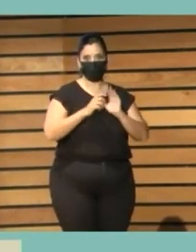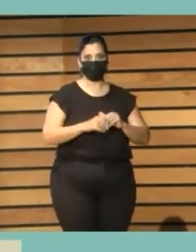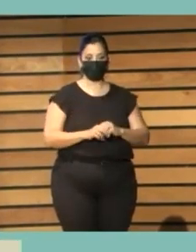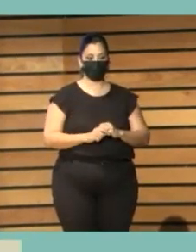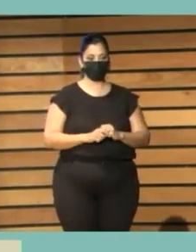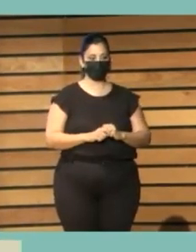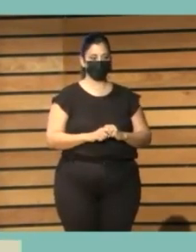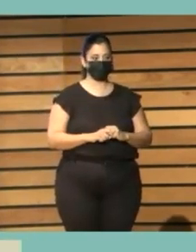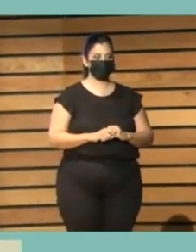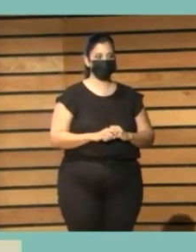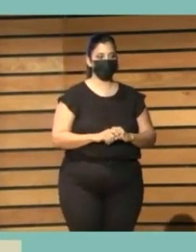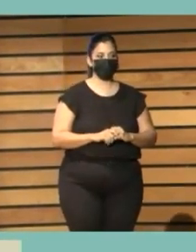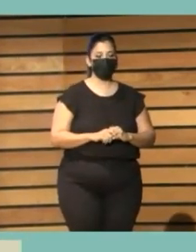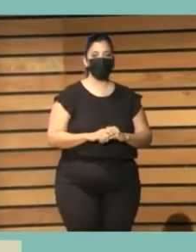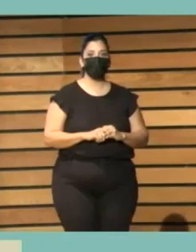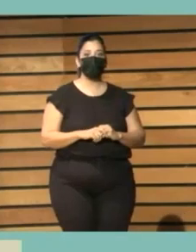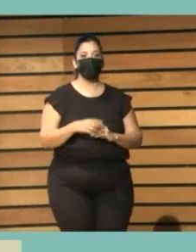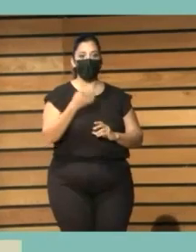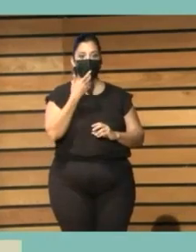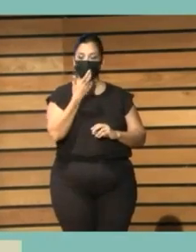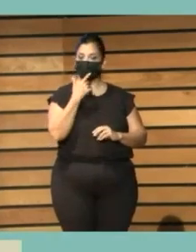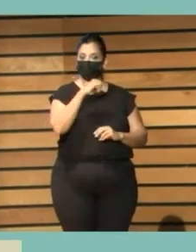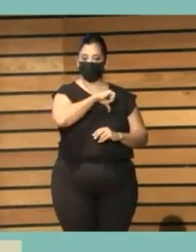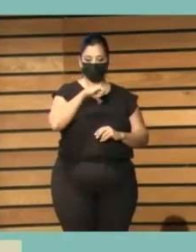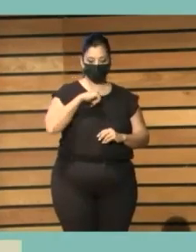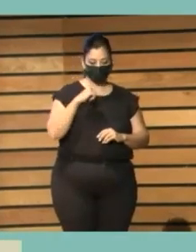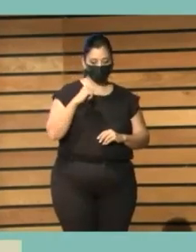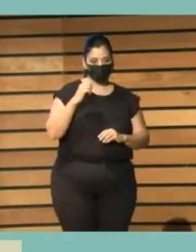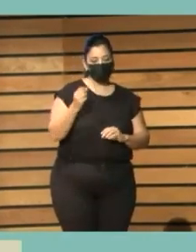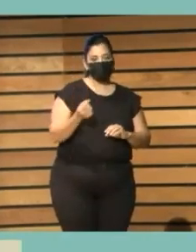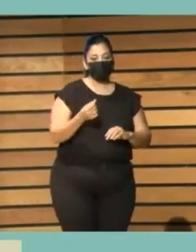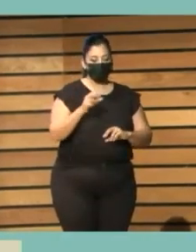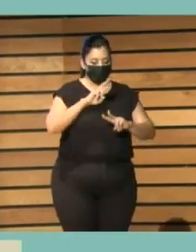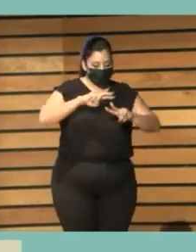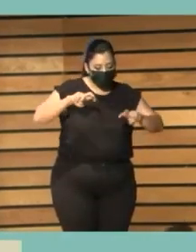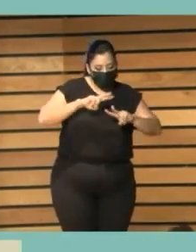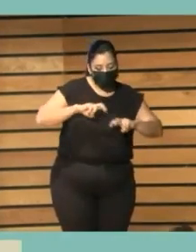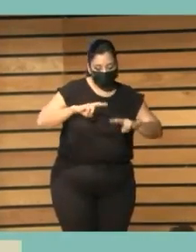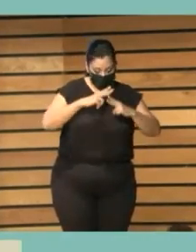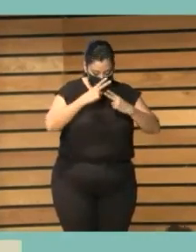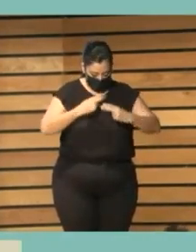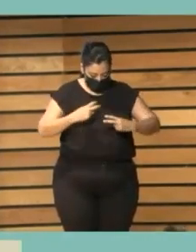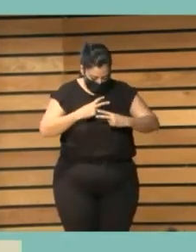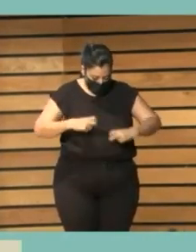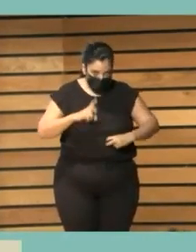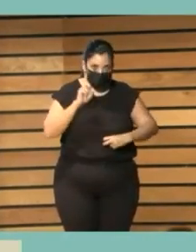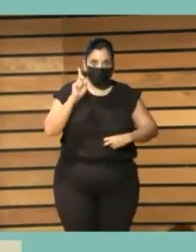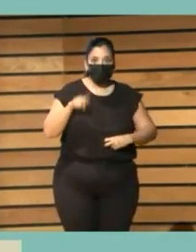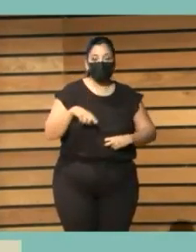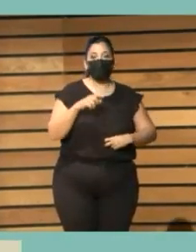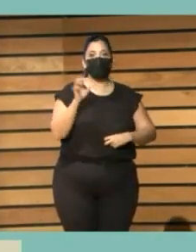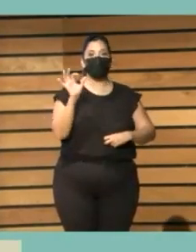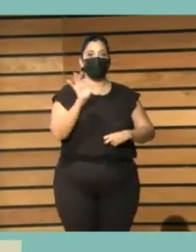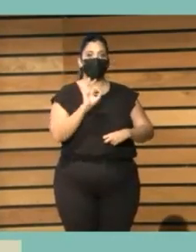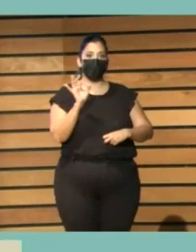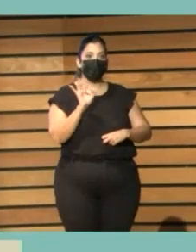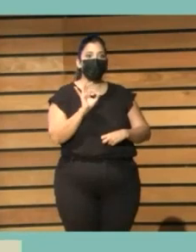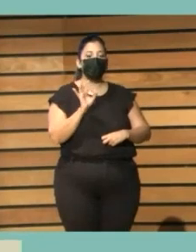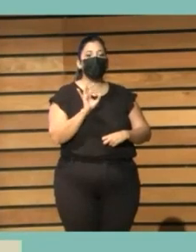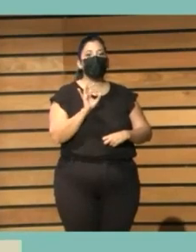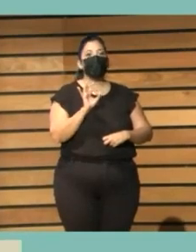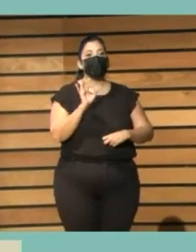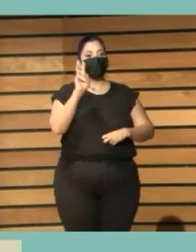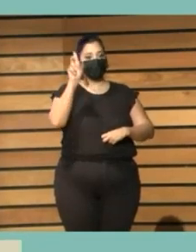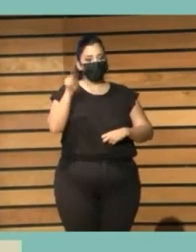herramientas de auto-evaluación, la disposición en acceso abierto de los contenidos formativos desarrollados, y tendría como una capa